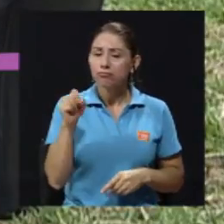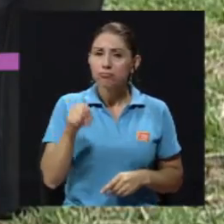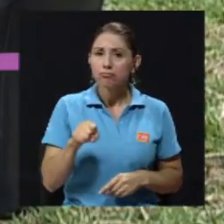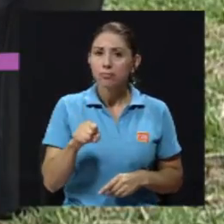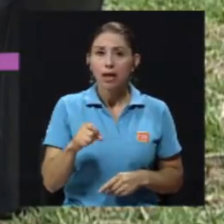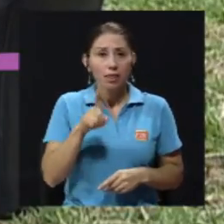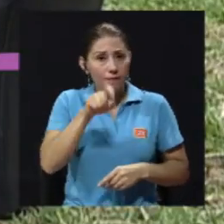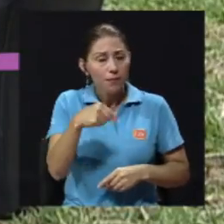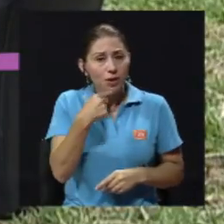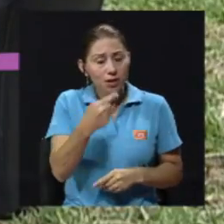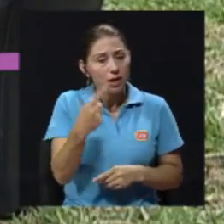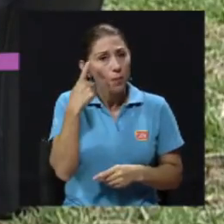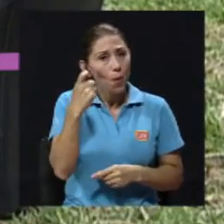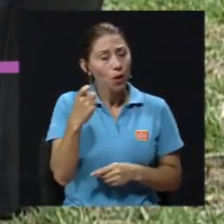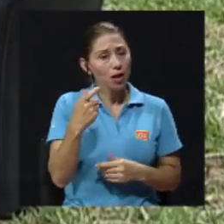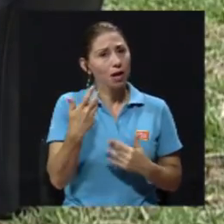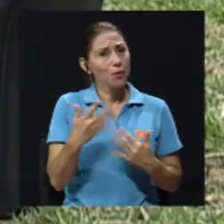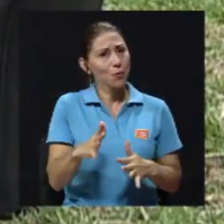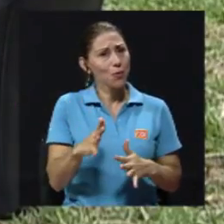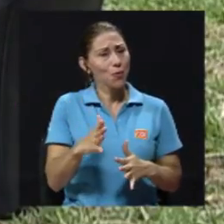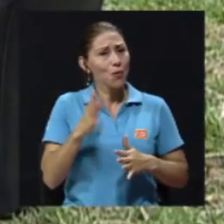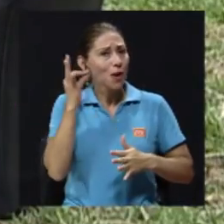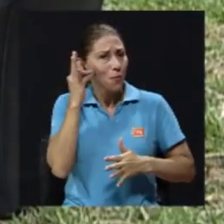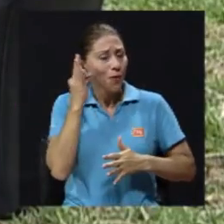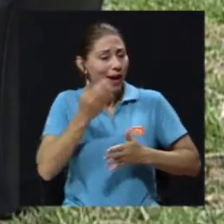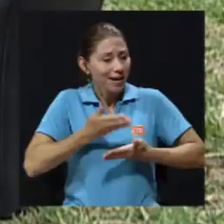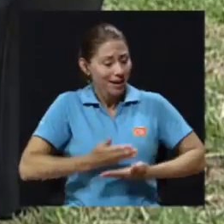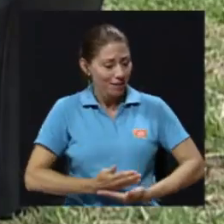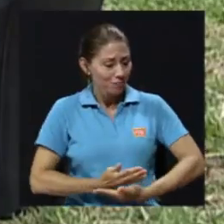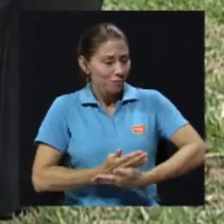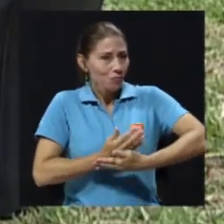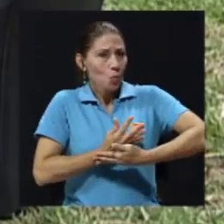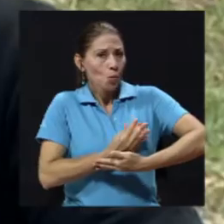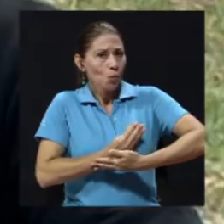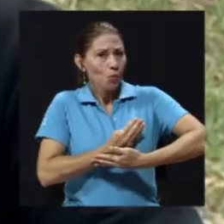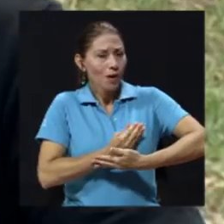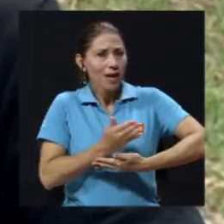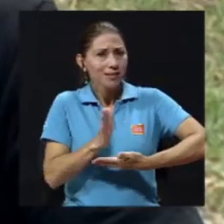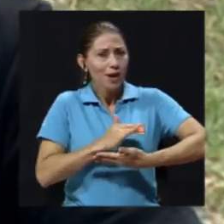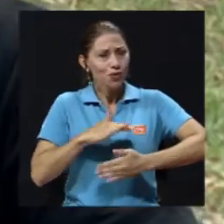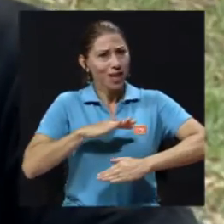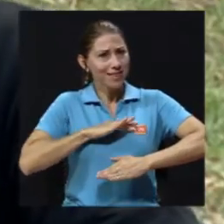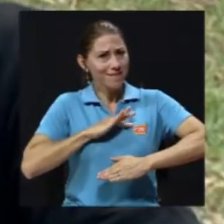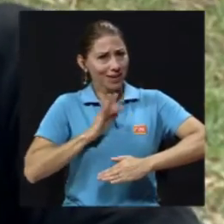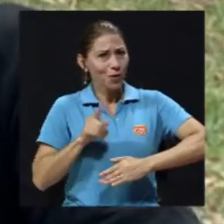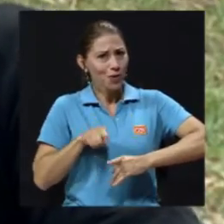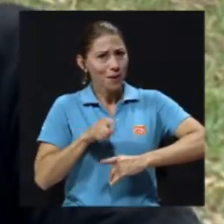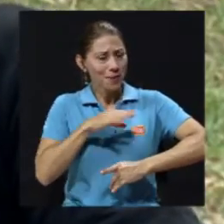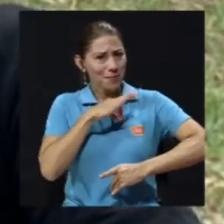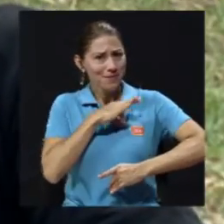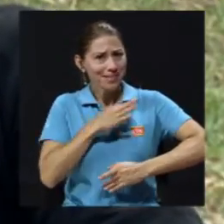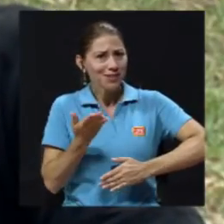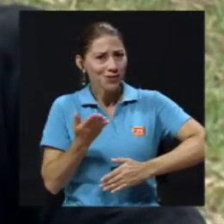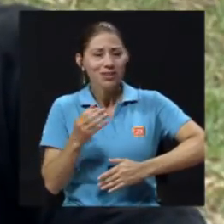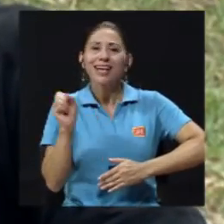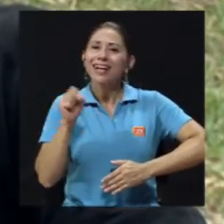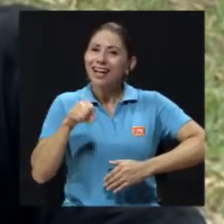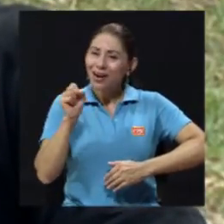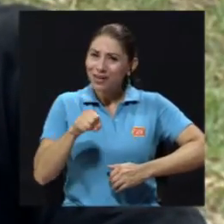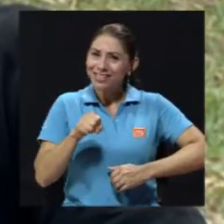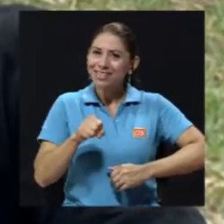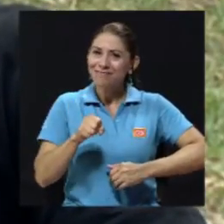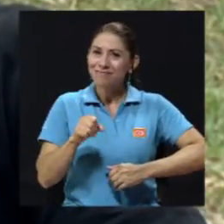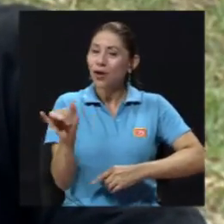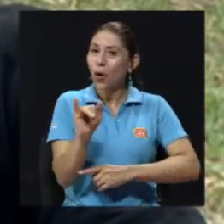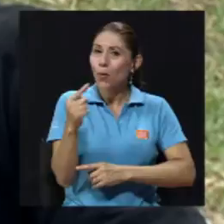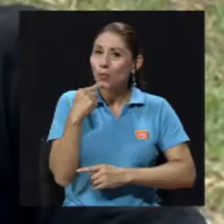me parece que es un acto sumamente satisfactorio para una madre y que esto también le tiene que traer beneficios definitivamente. Claro que